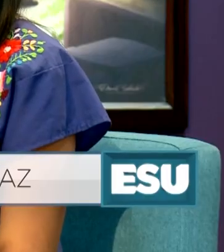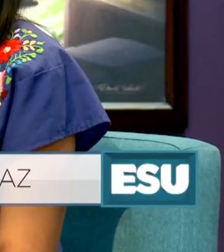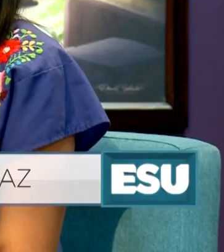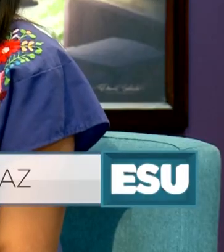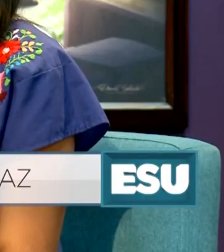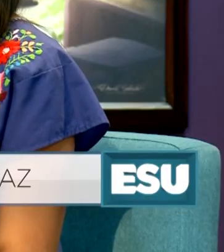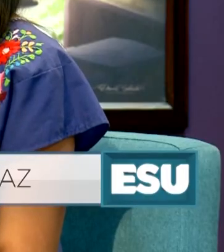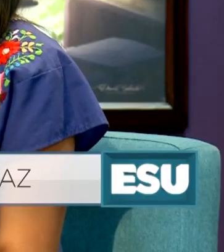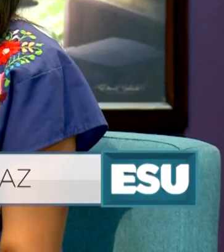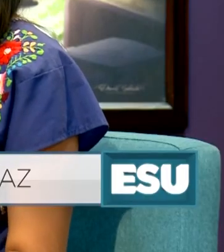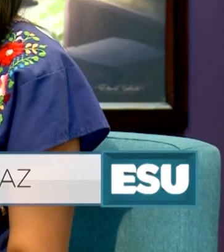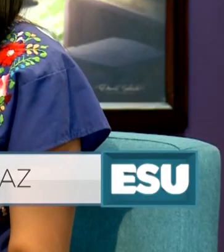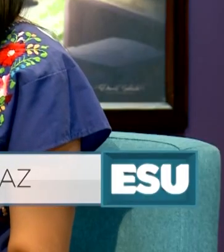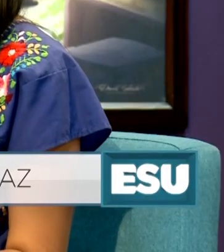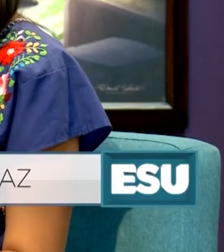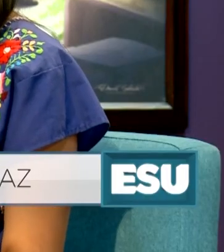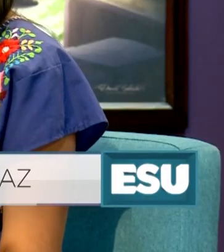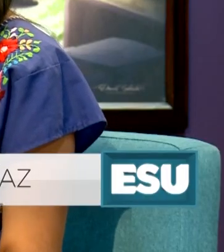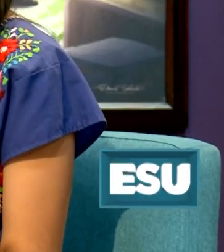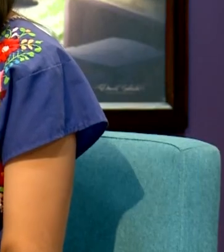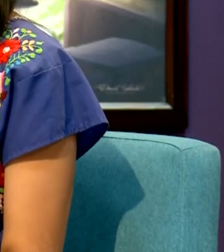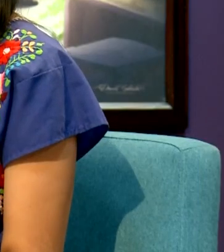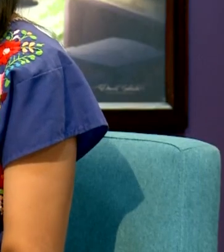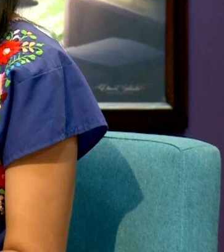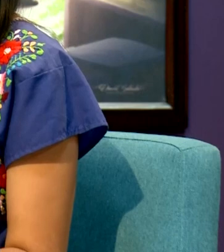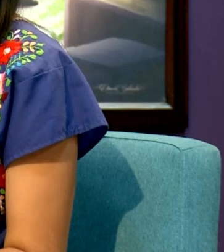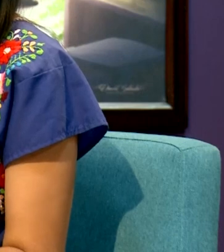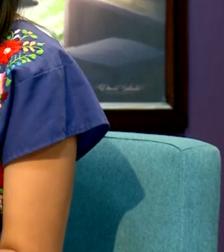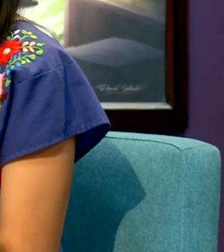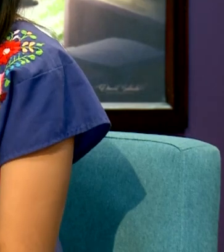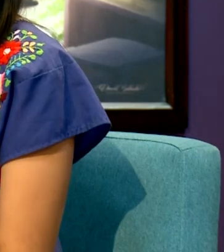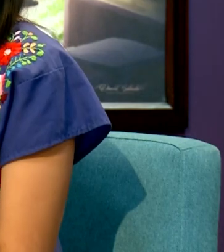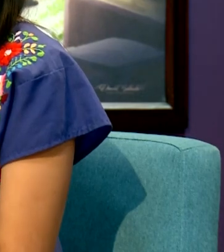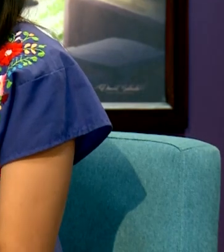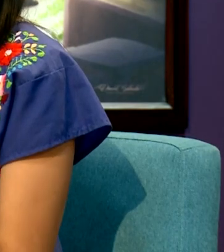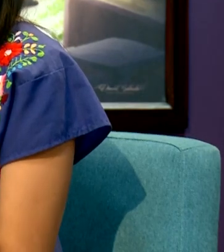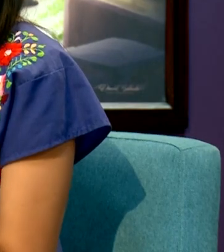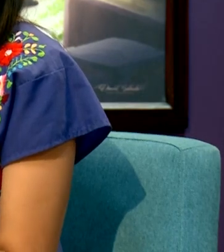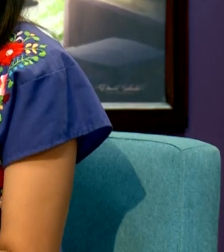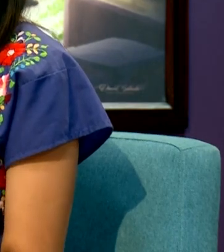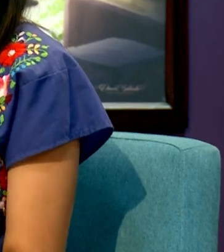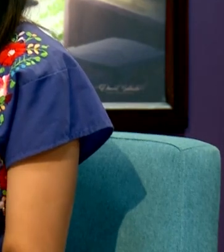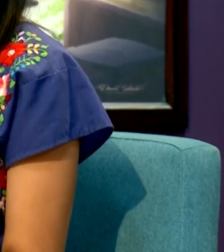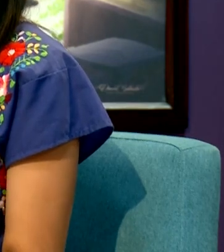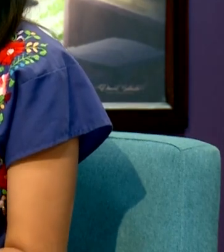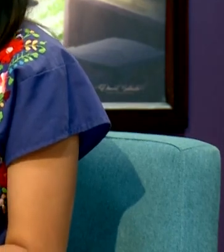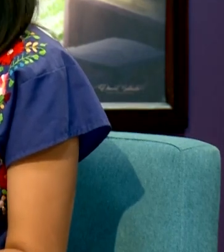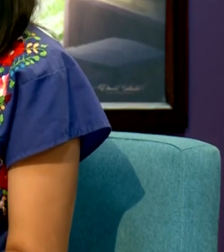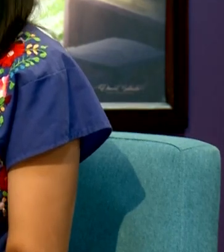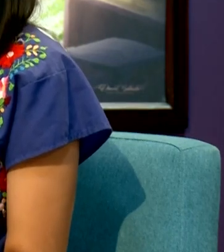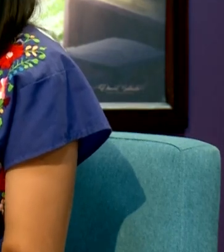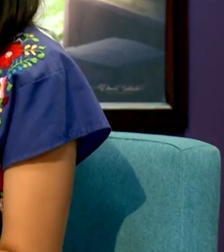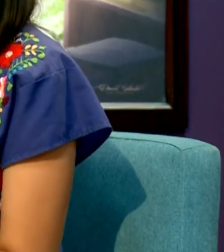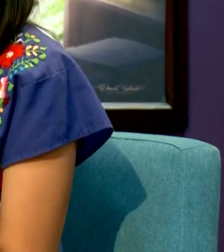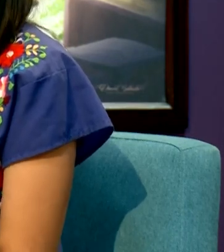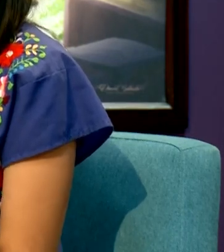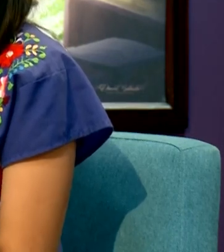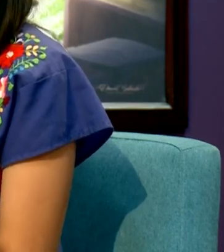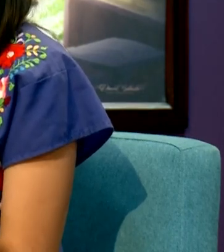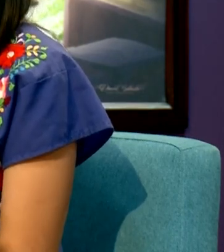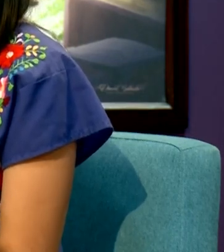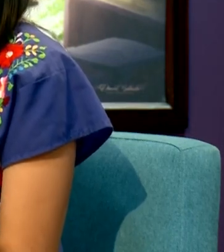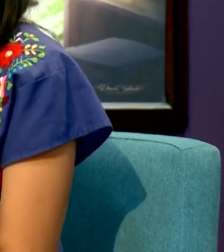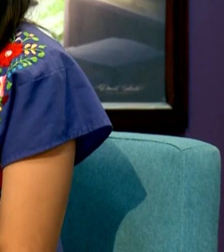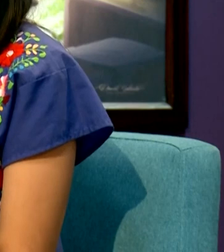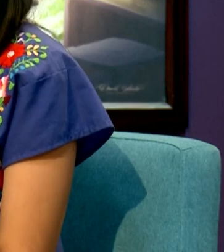Díaz y yo traigo un traje típico de Oaxaca. Y un dato interesante de Oaxaca es que es el estado con más municipios de